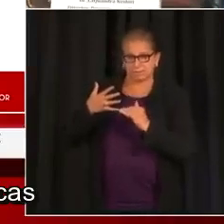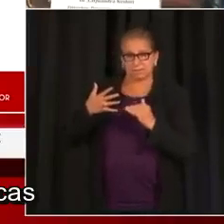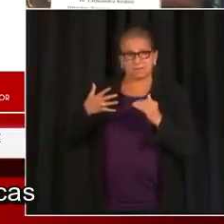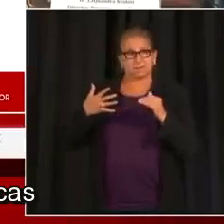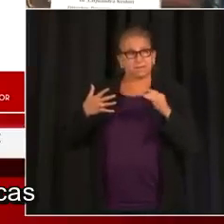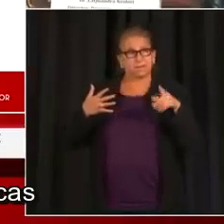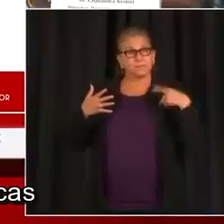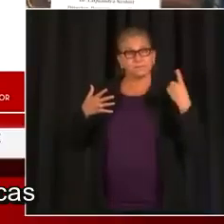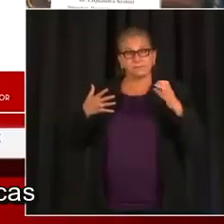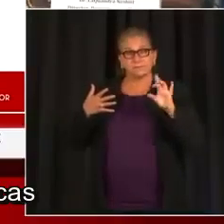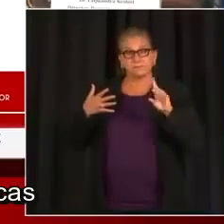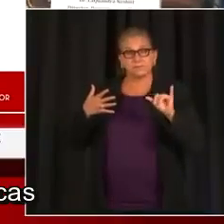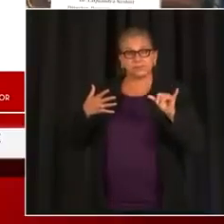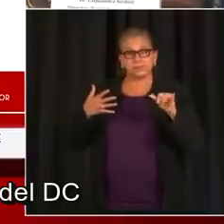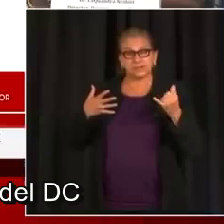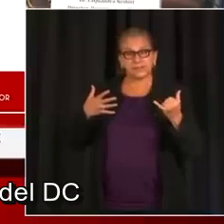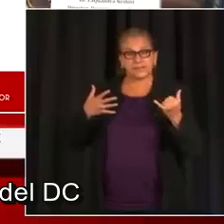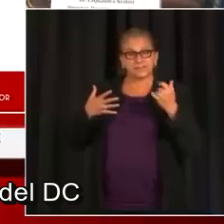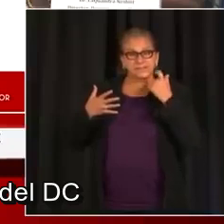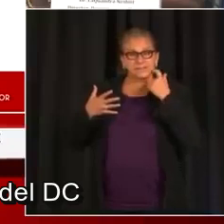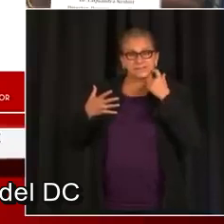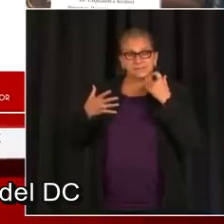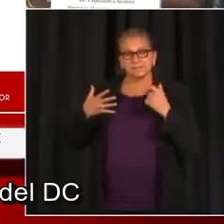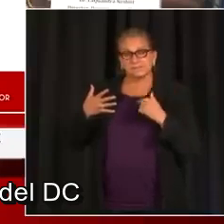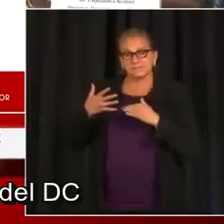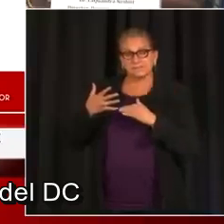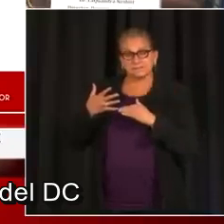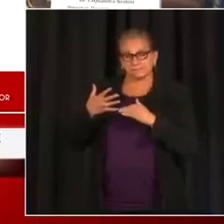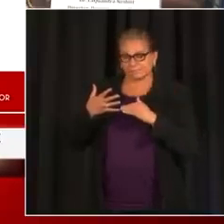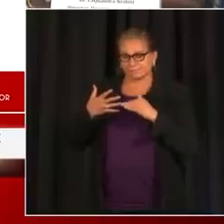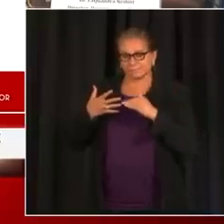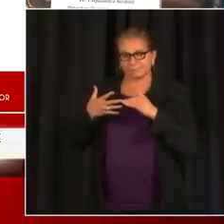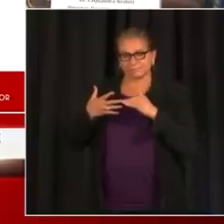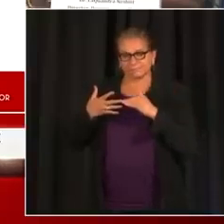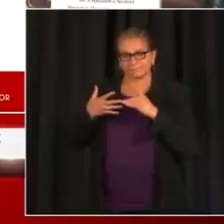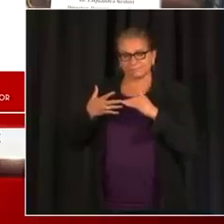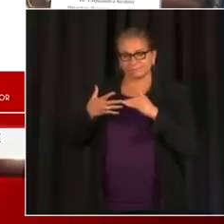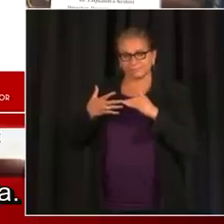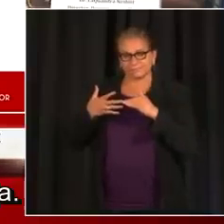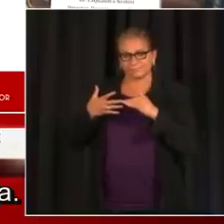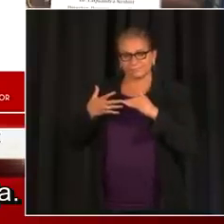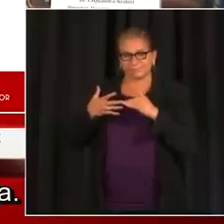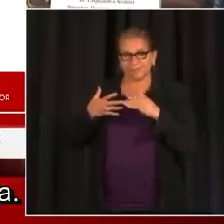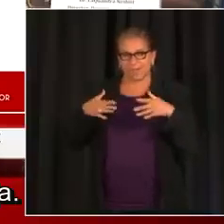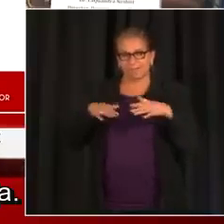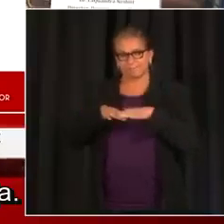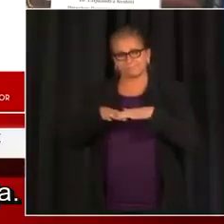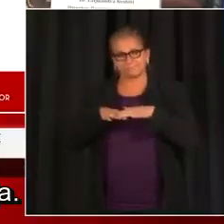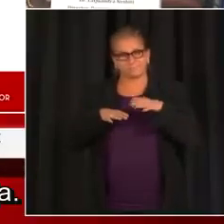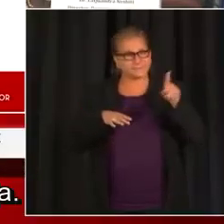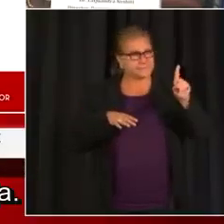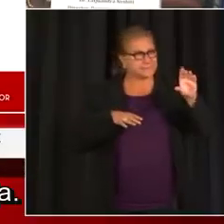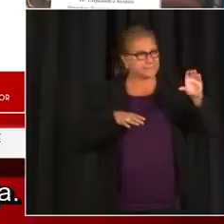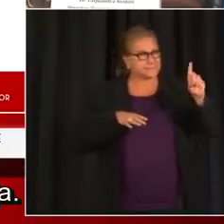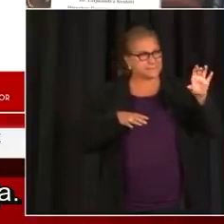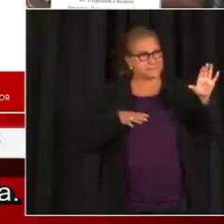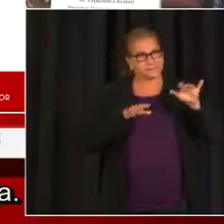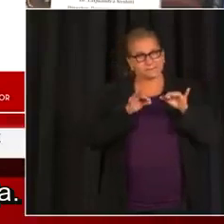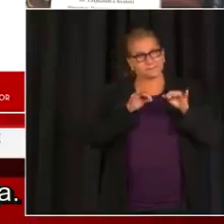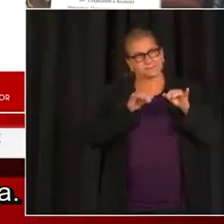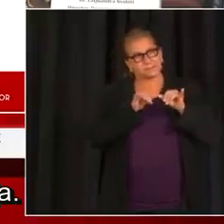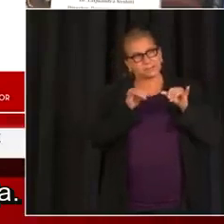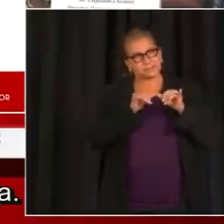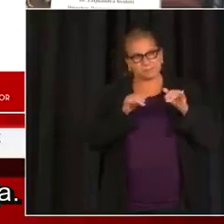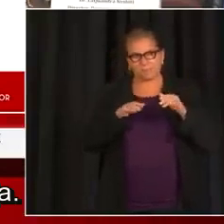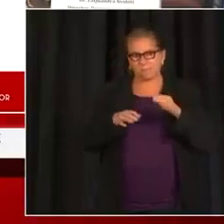en conflicto estas métricas entre la moderada y la definición del CDC de